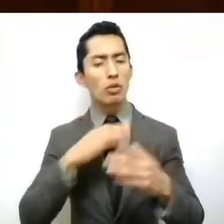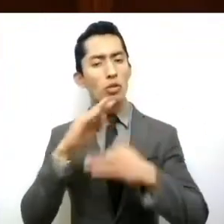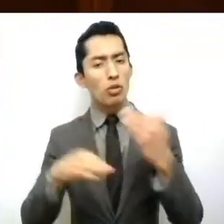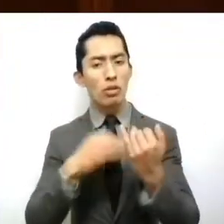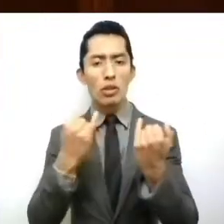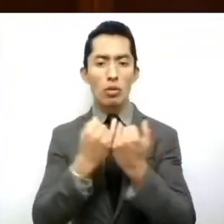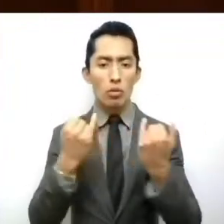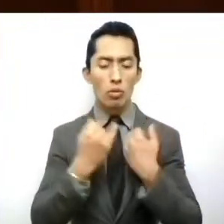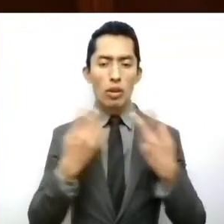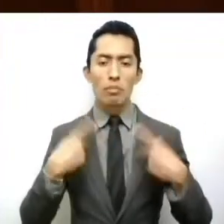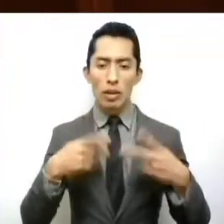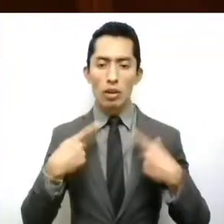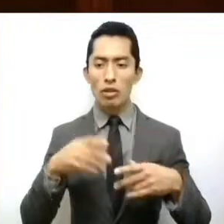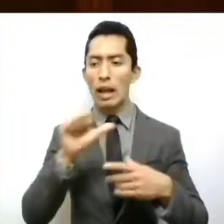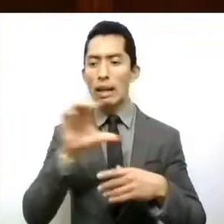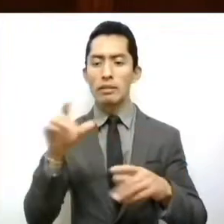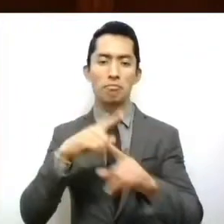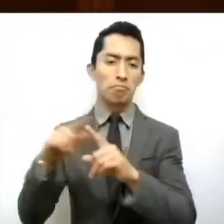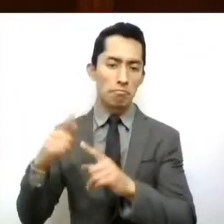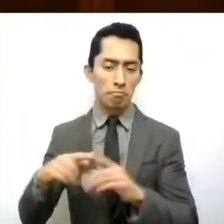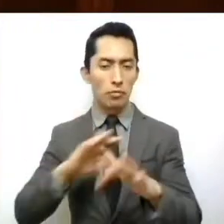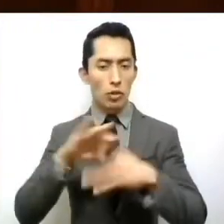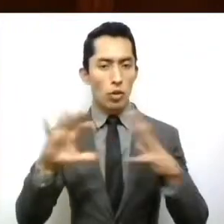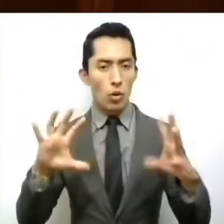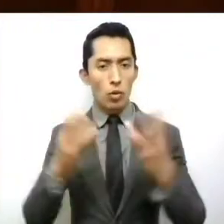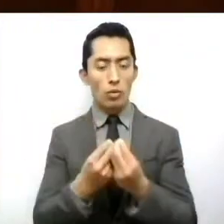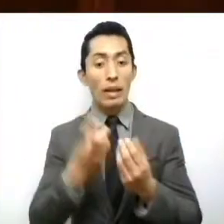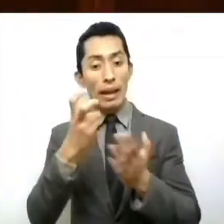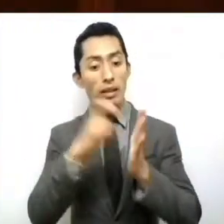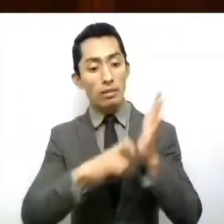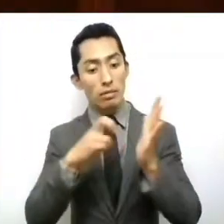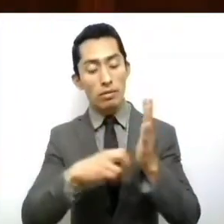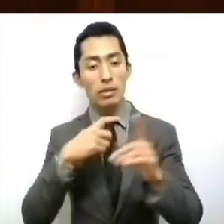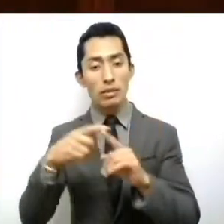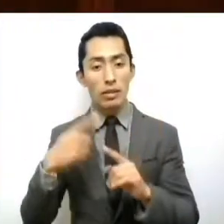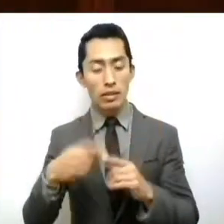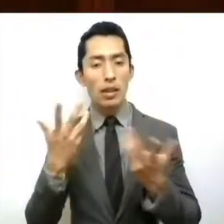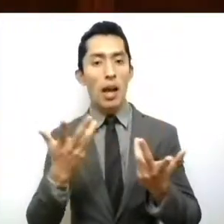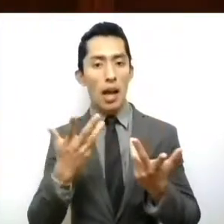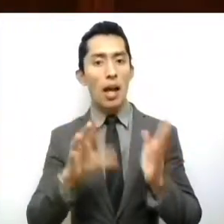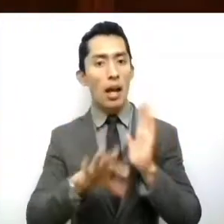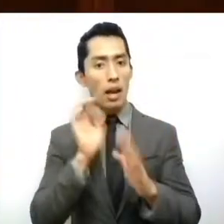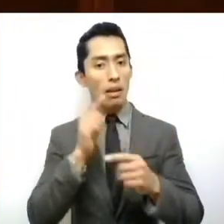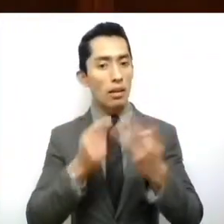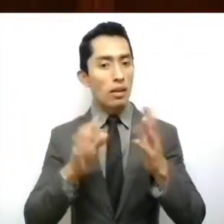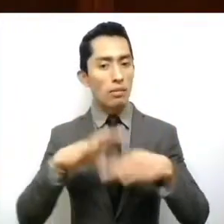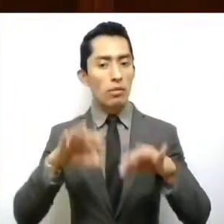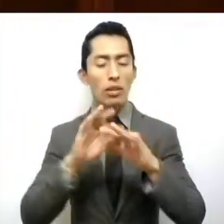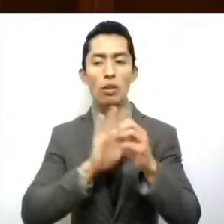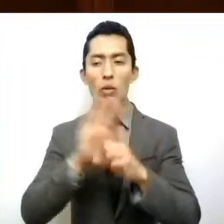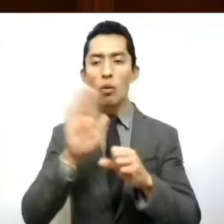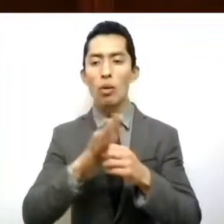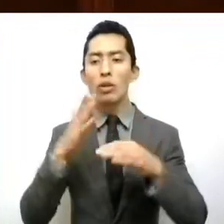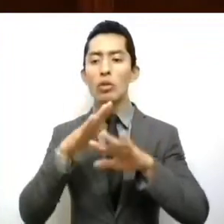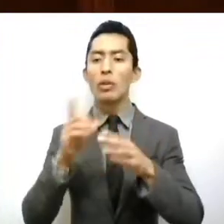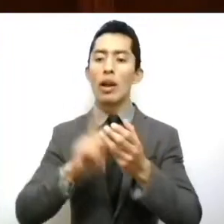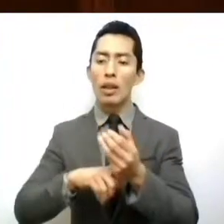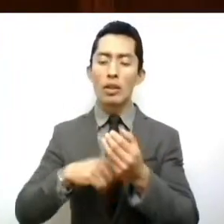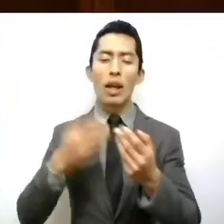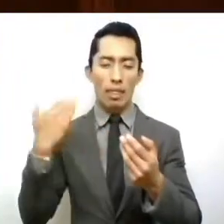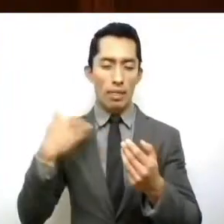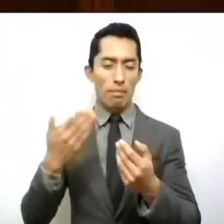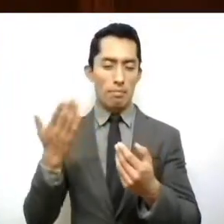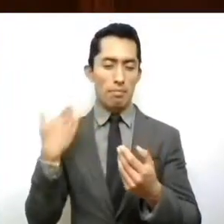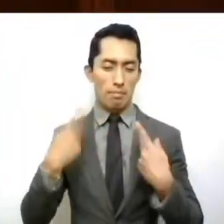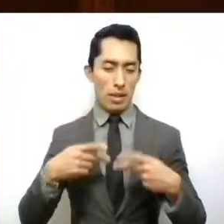organizaciones sociales. De estas reformas sobresalen los aspectos siguientes, en lo relativo a la consulta popular.